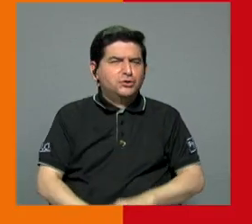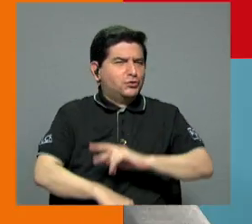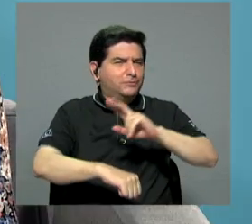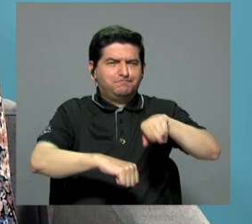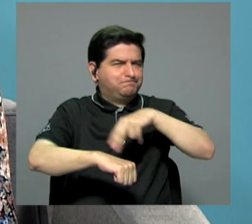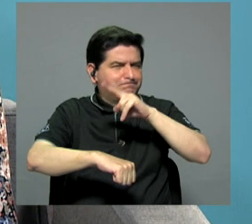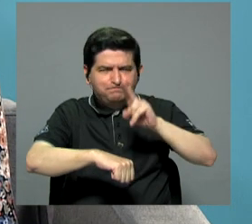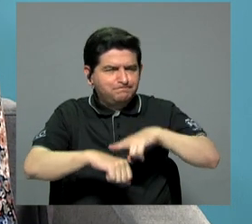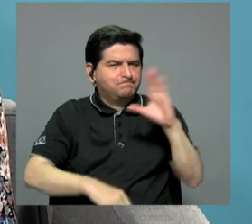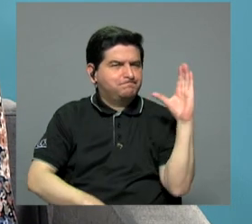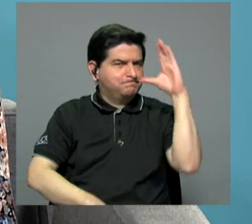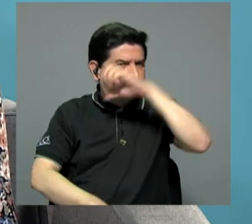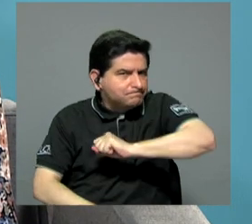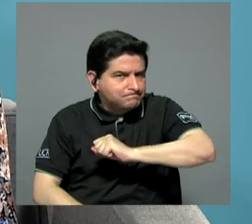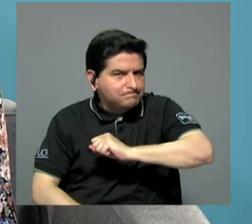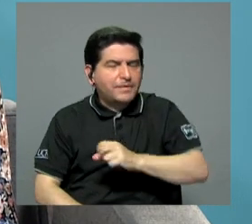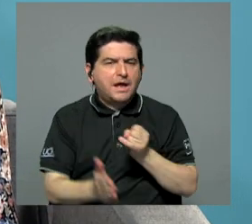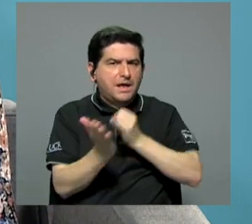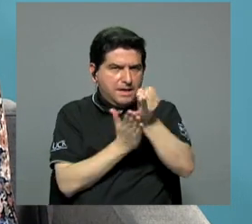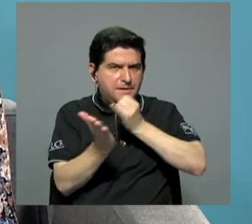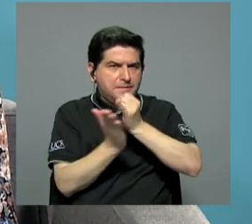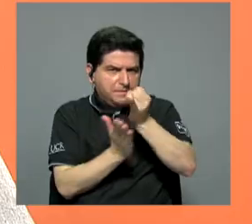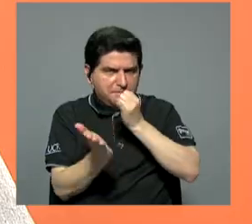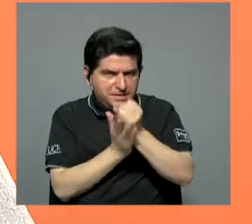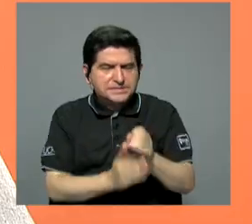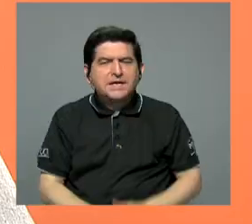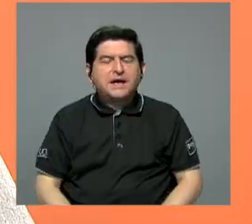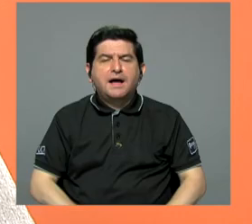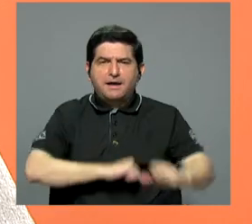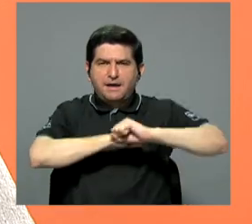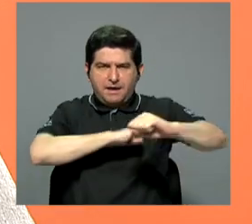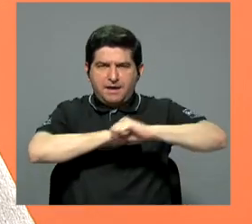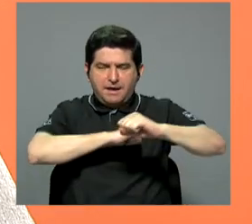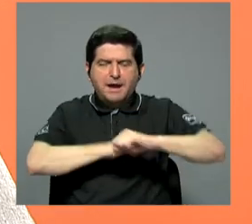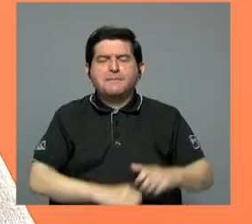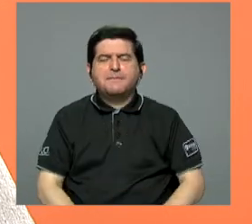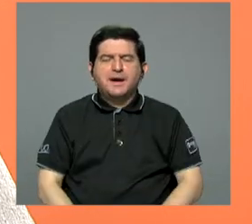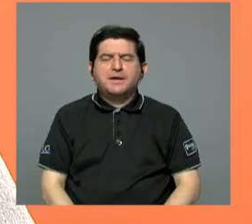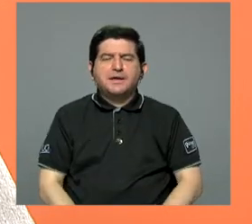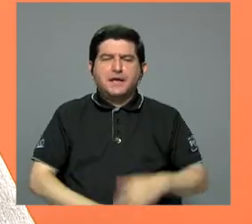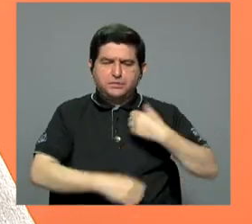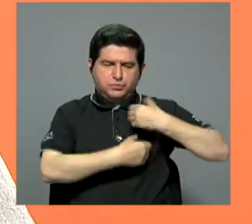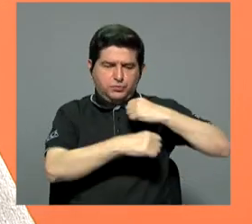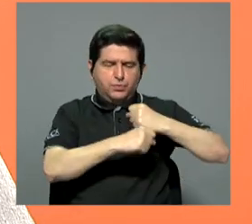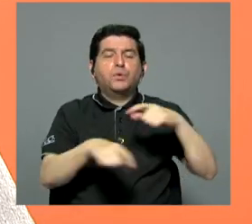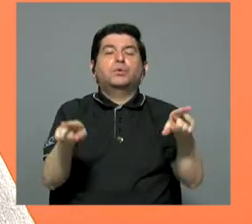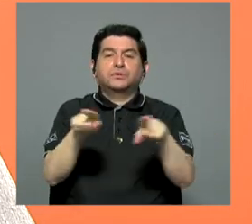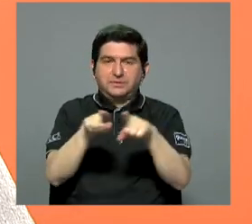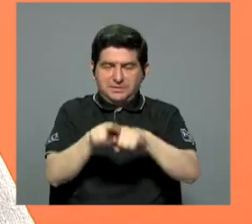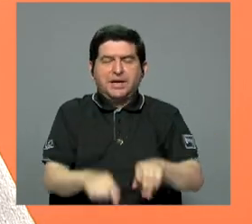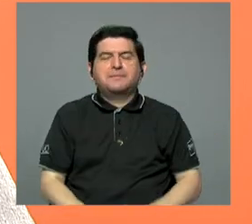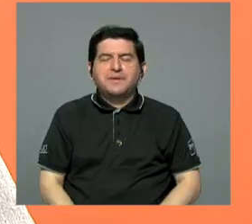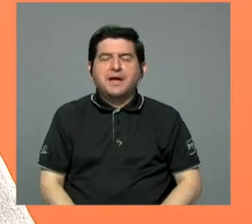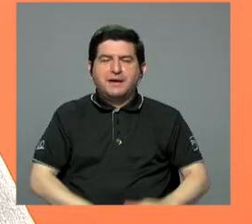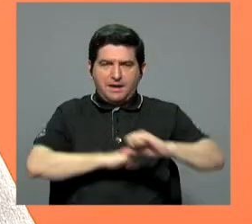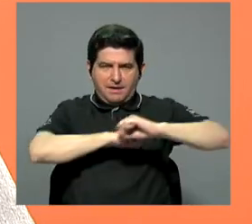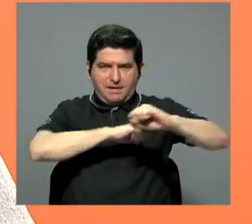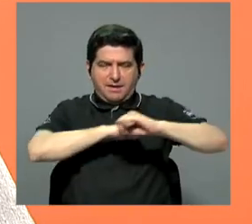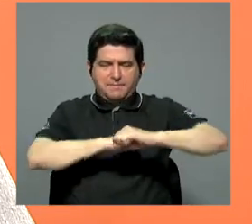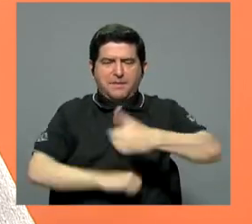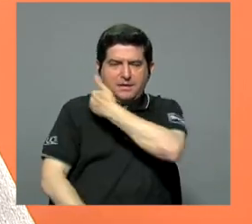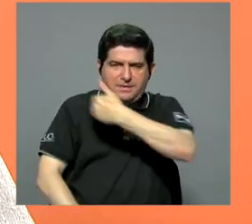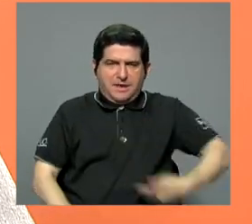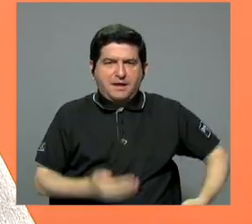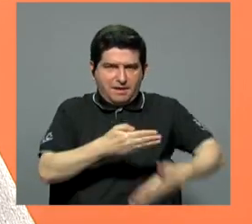que se detectó, que se estaría investigando más bien durante las campañas municipales en las que participaron y también la campaña presidencial